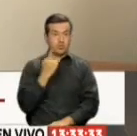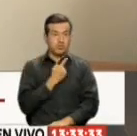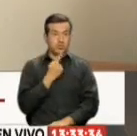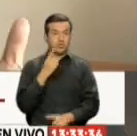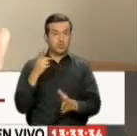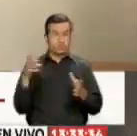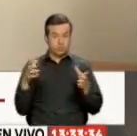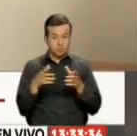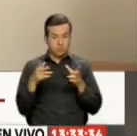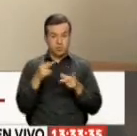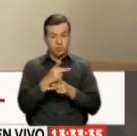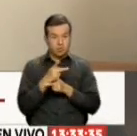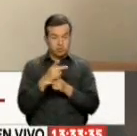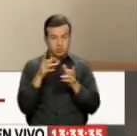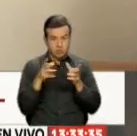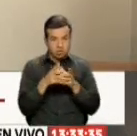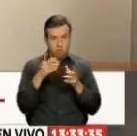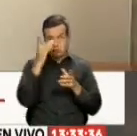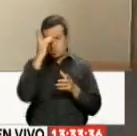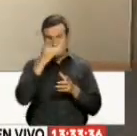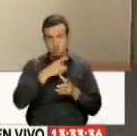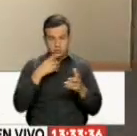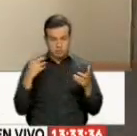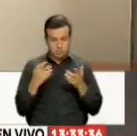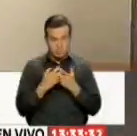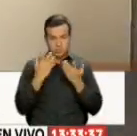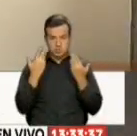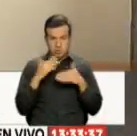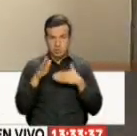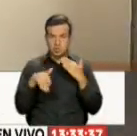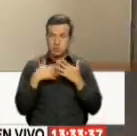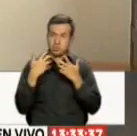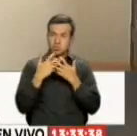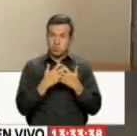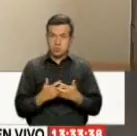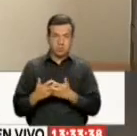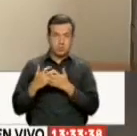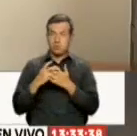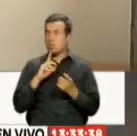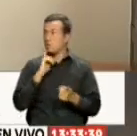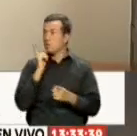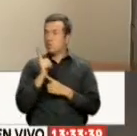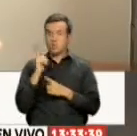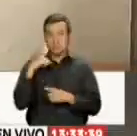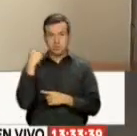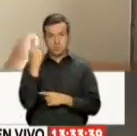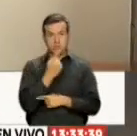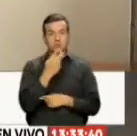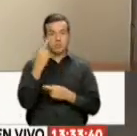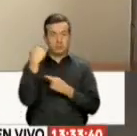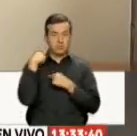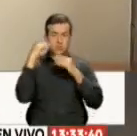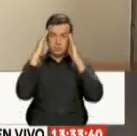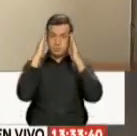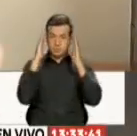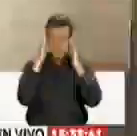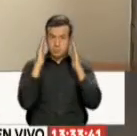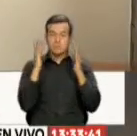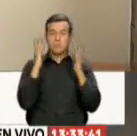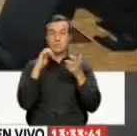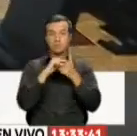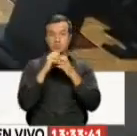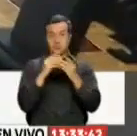el pleno Resolvemos Como conjunto Y nosotros Como pleno Tenemos también El deber De escucharles Y finalmente